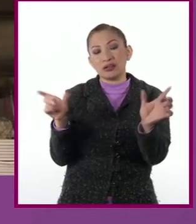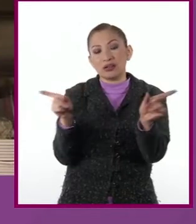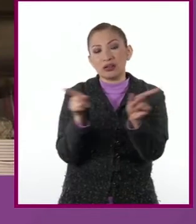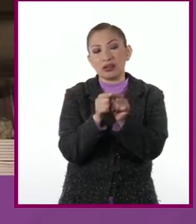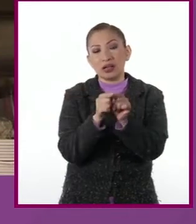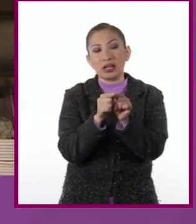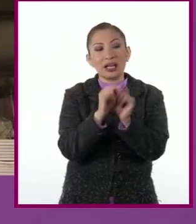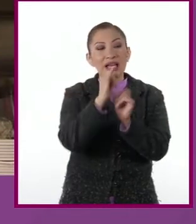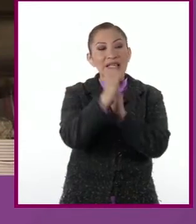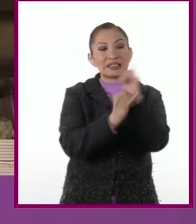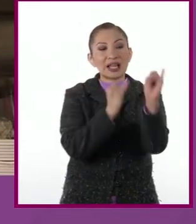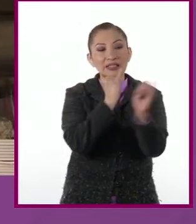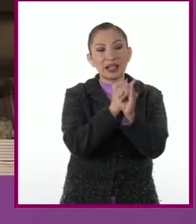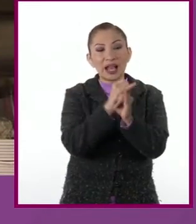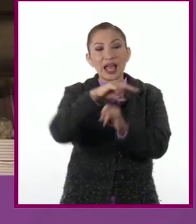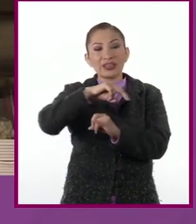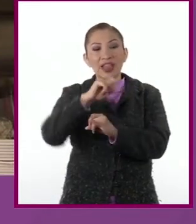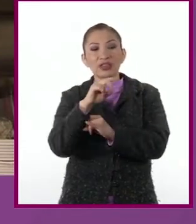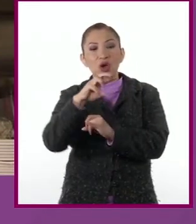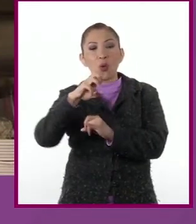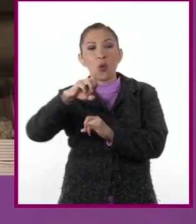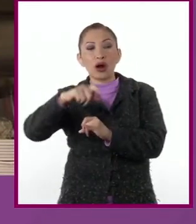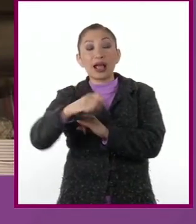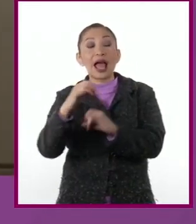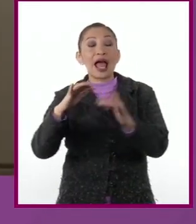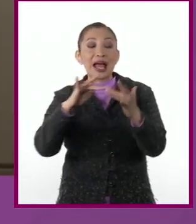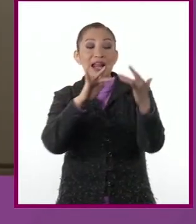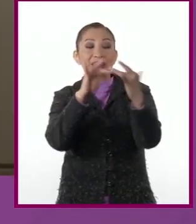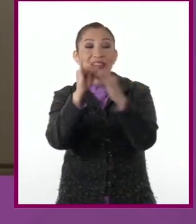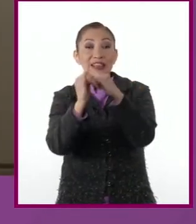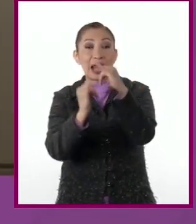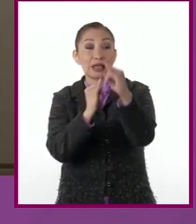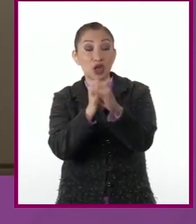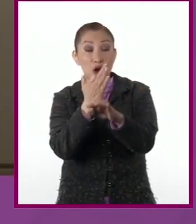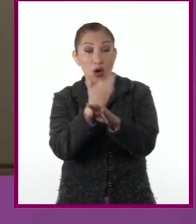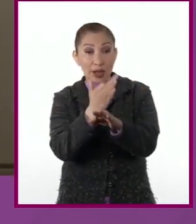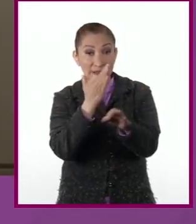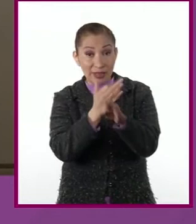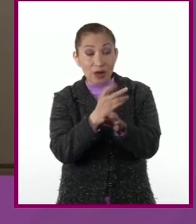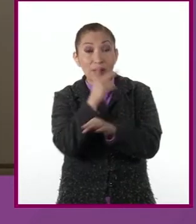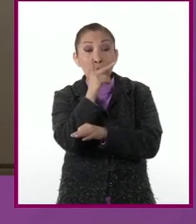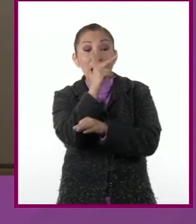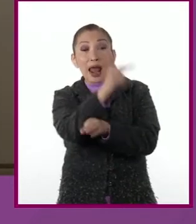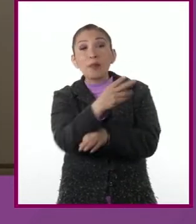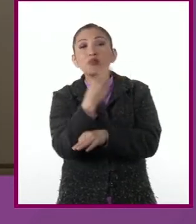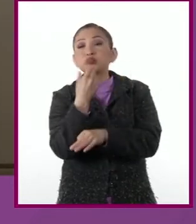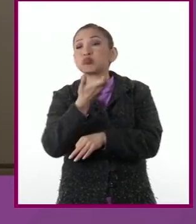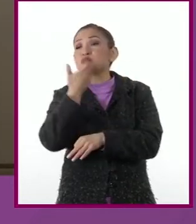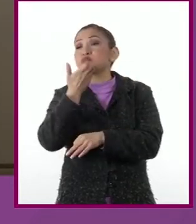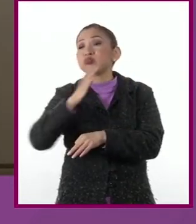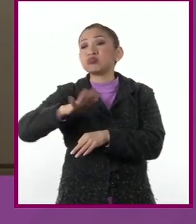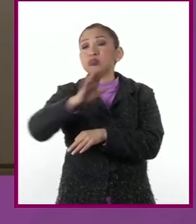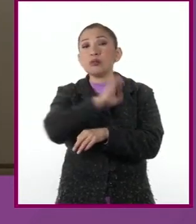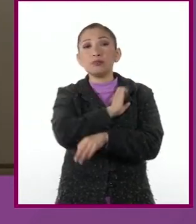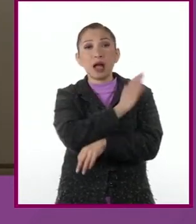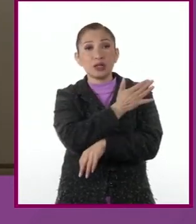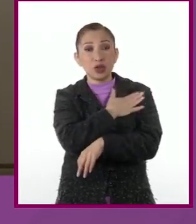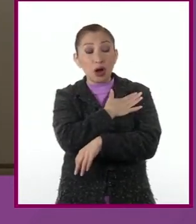de International Network, Red Internacional. En la actualidad, es una palabra de uso común en español,